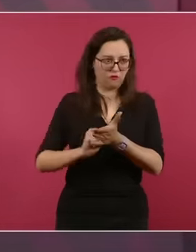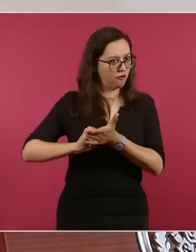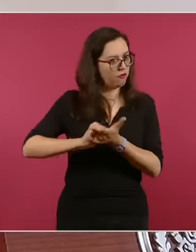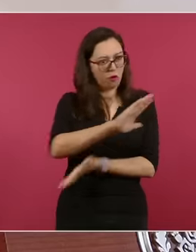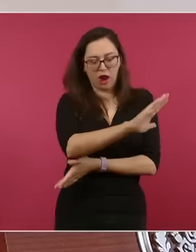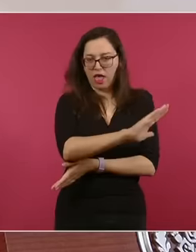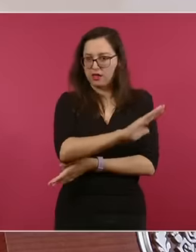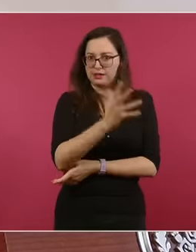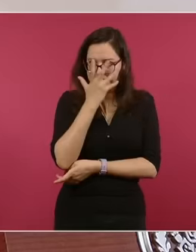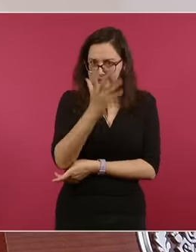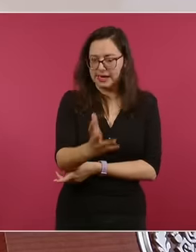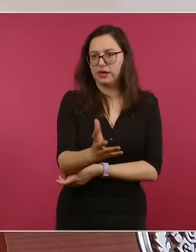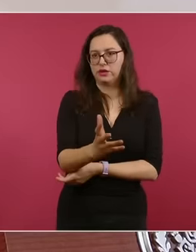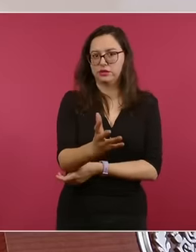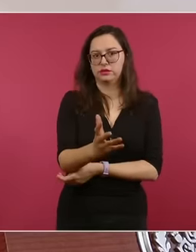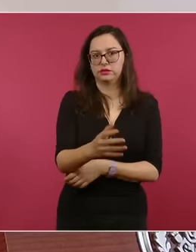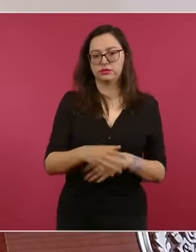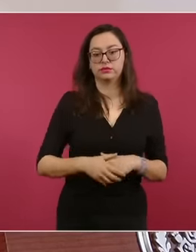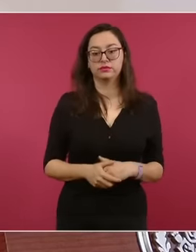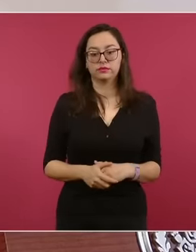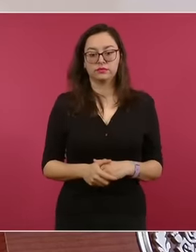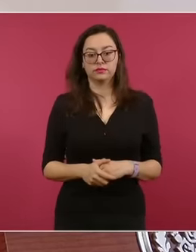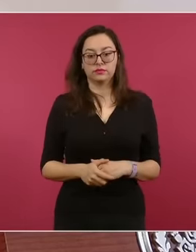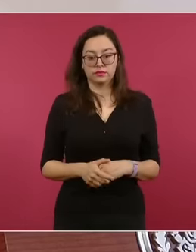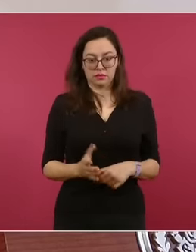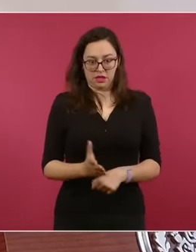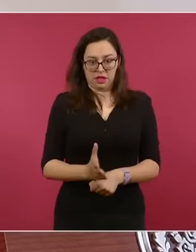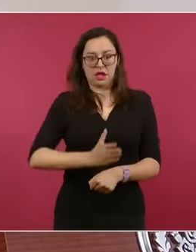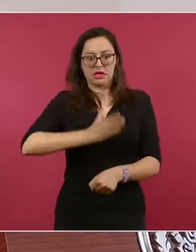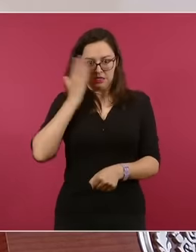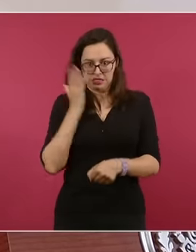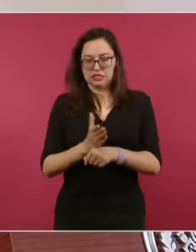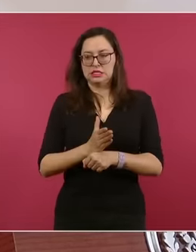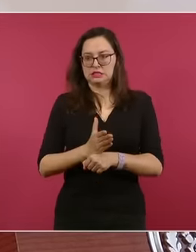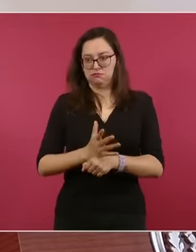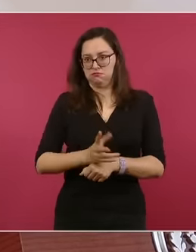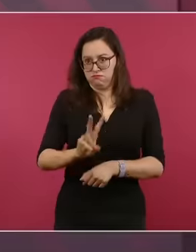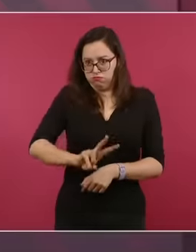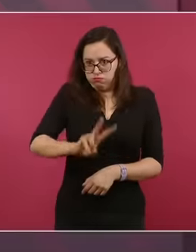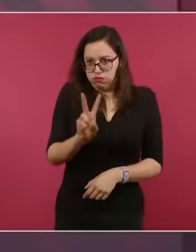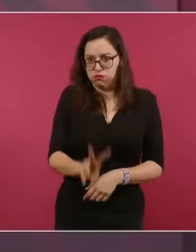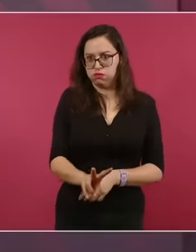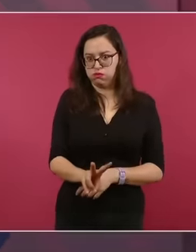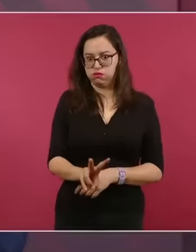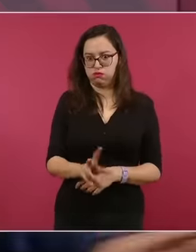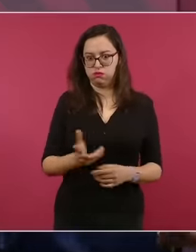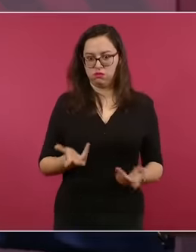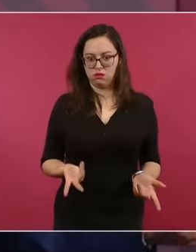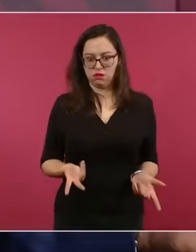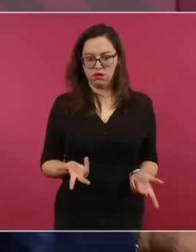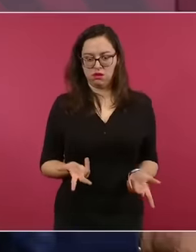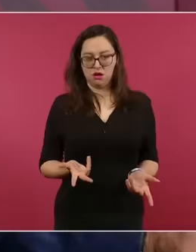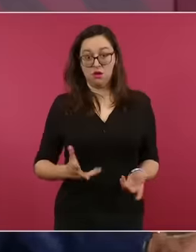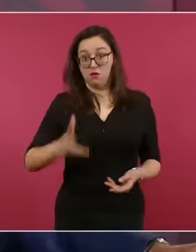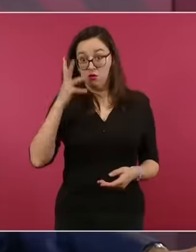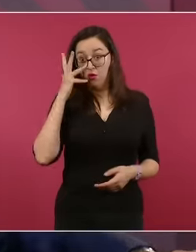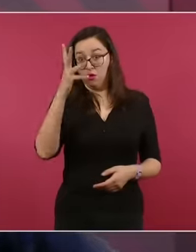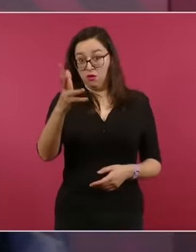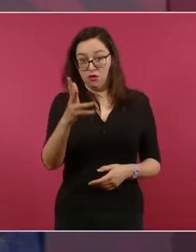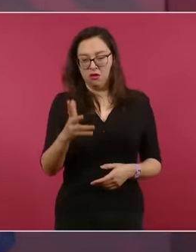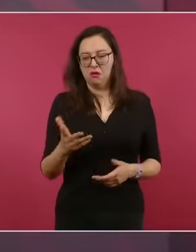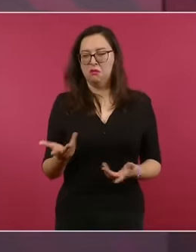para realmente evitar en el futuro